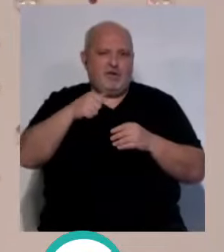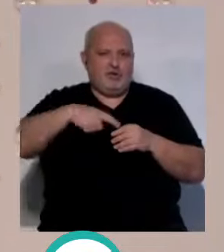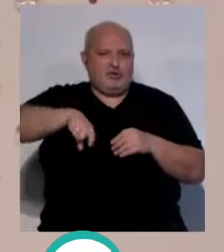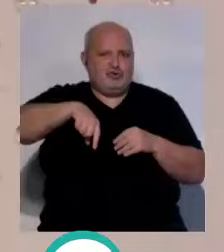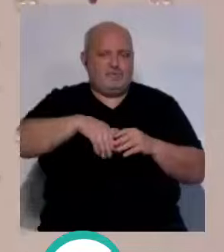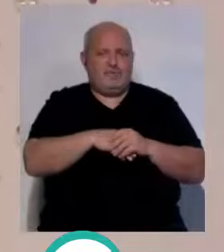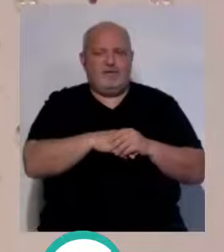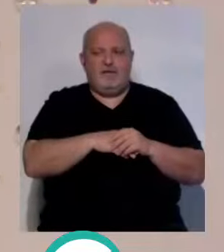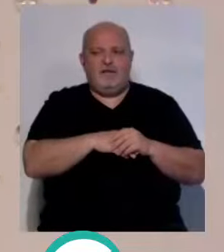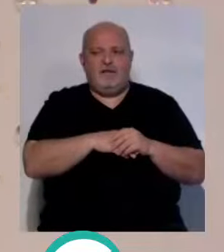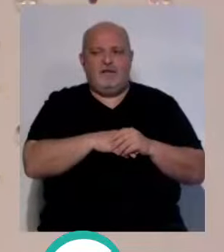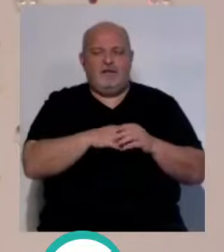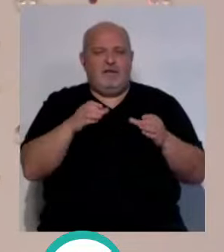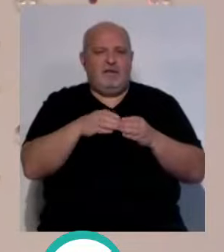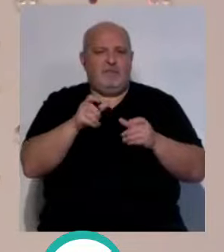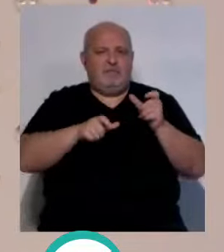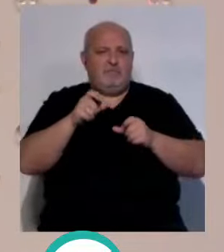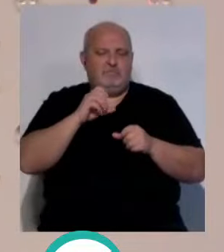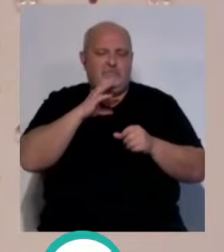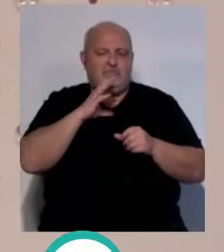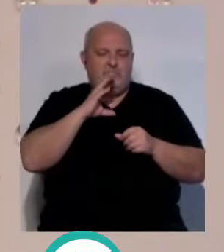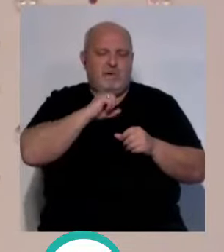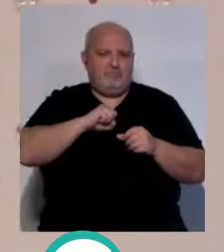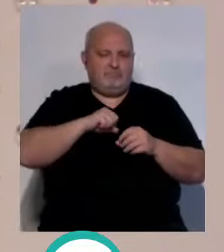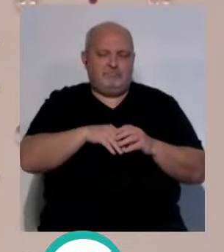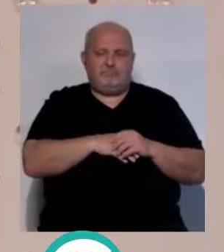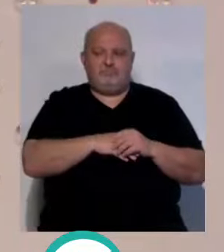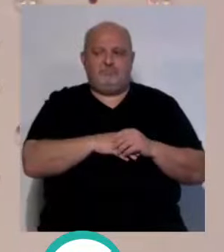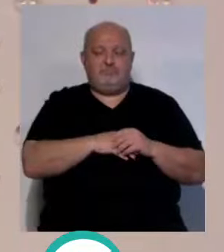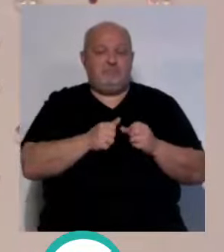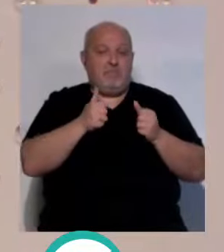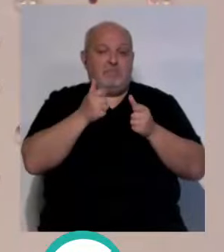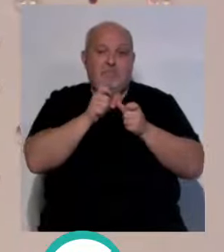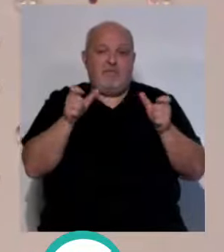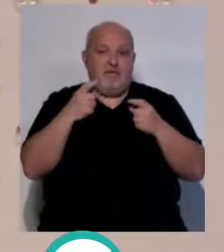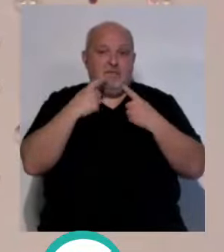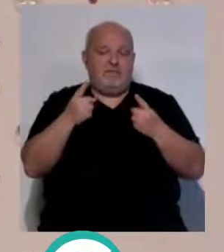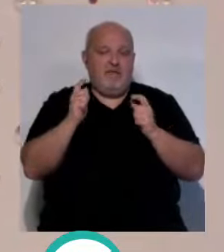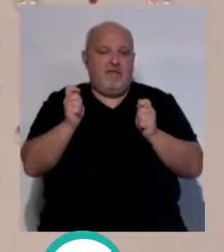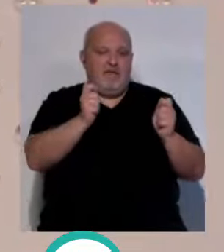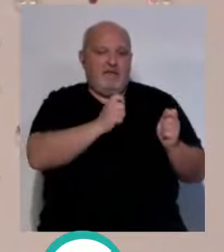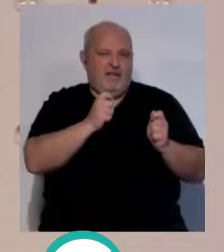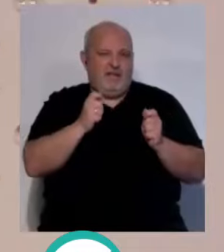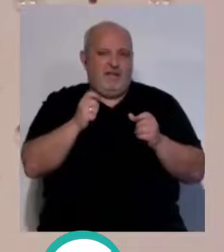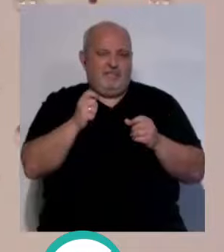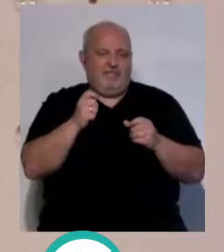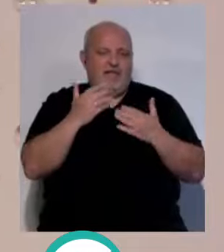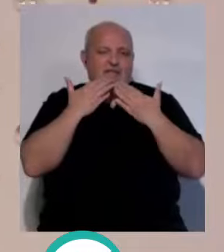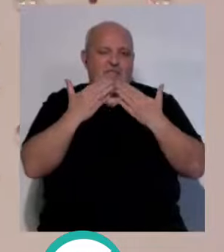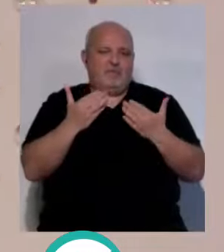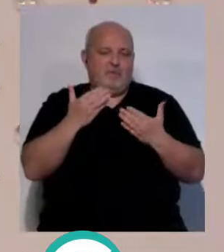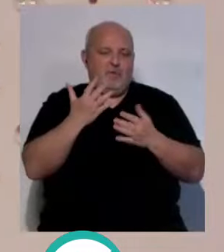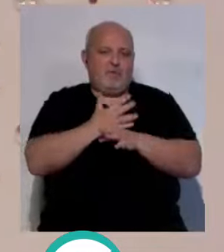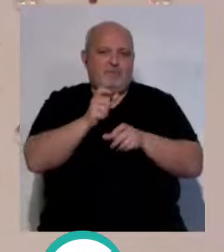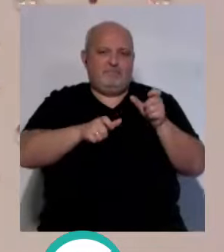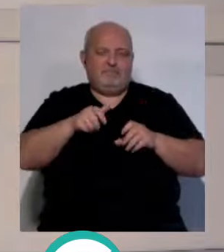es un equipo de gente estupenda y no tengo más que palabras de elogio y sobre todo, de agradecimiento